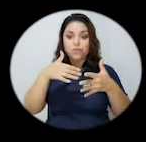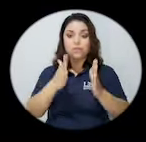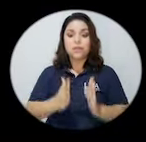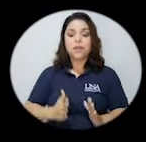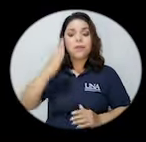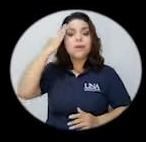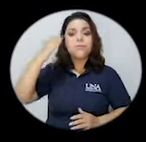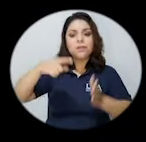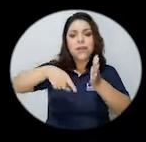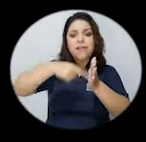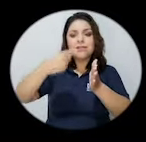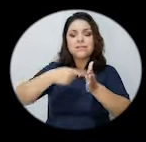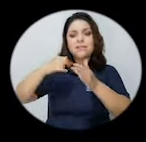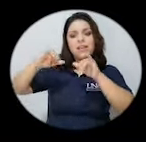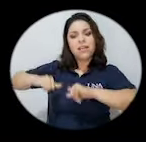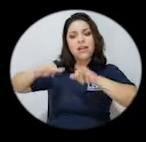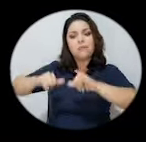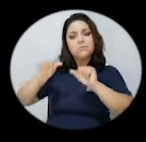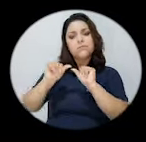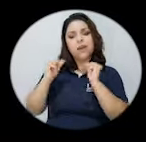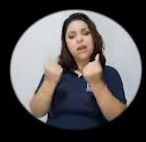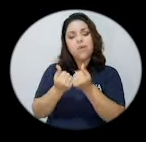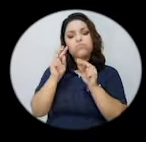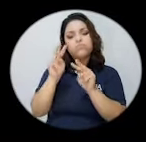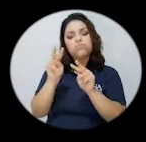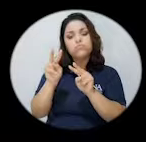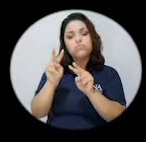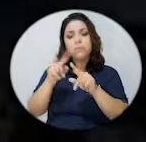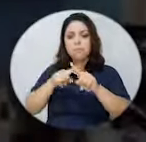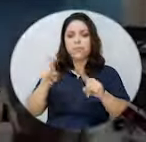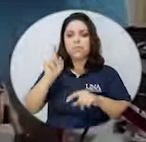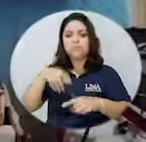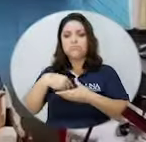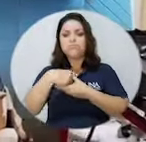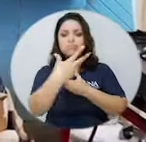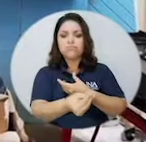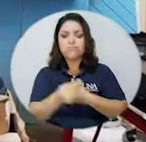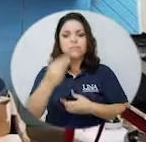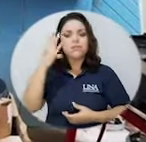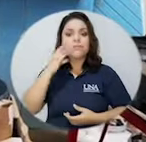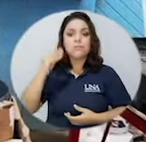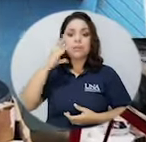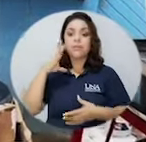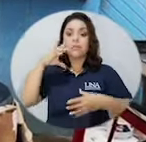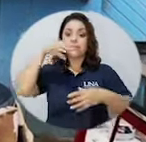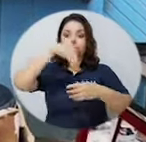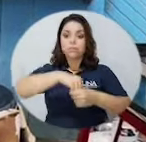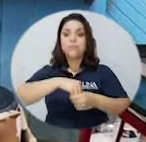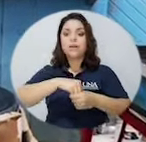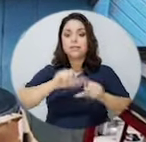estudiantes, porque a veces nos quedamos solo en las aulas y deberíamos de experimentar y formar parte de